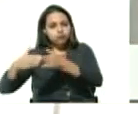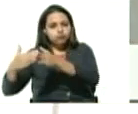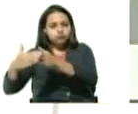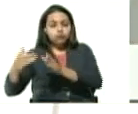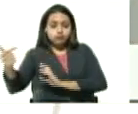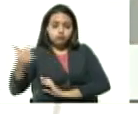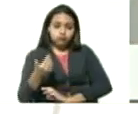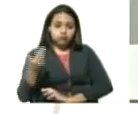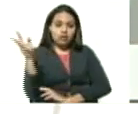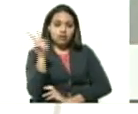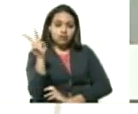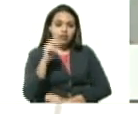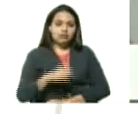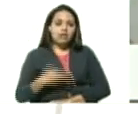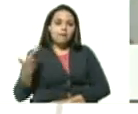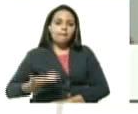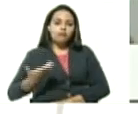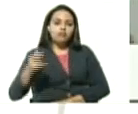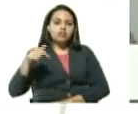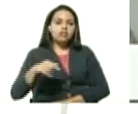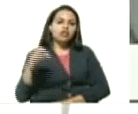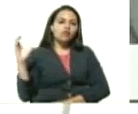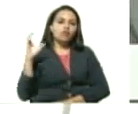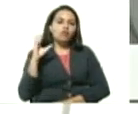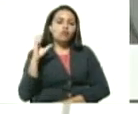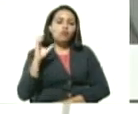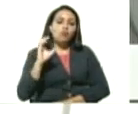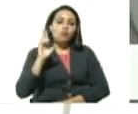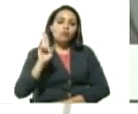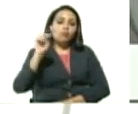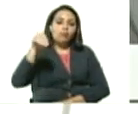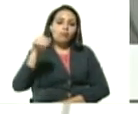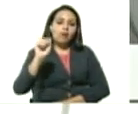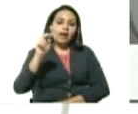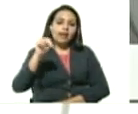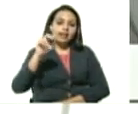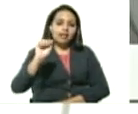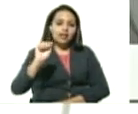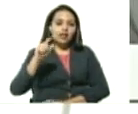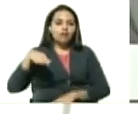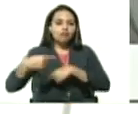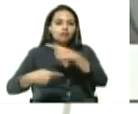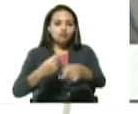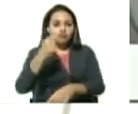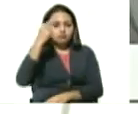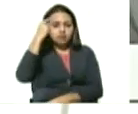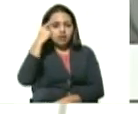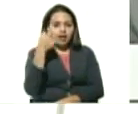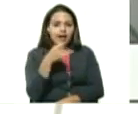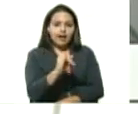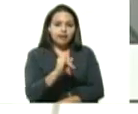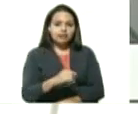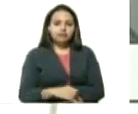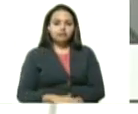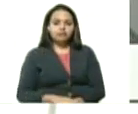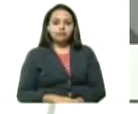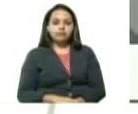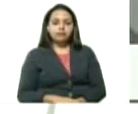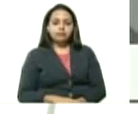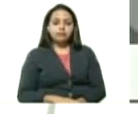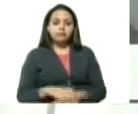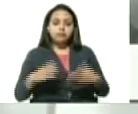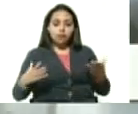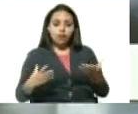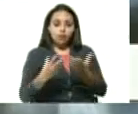la importancia acá en Cumaná en los próximos días llevaremos a cabo junto a lo que es